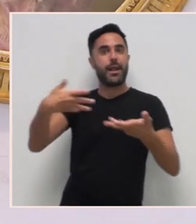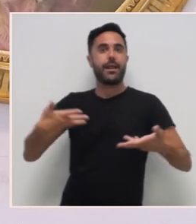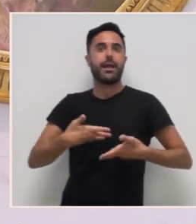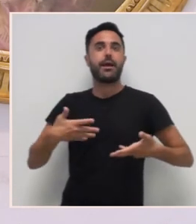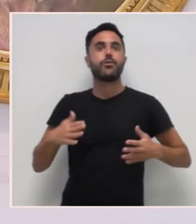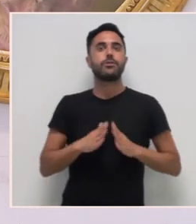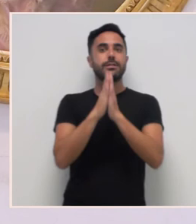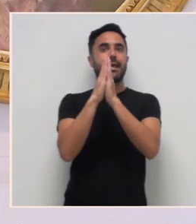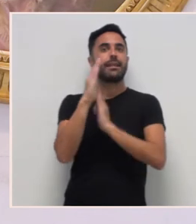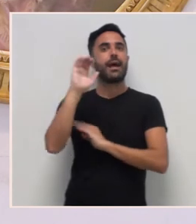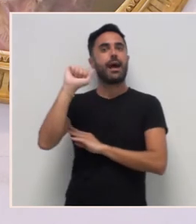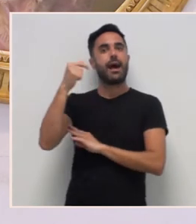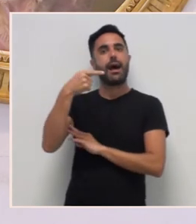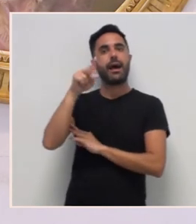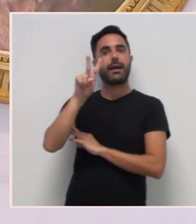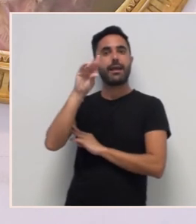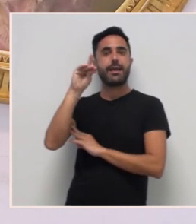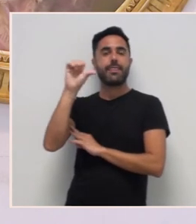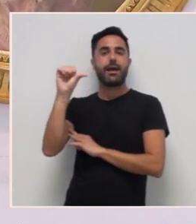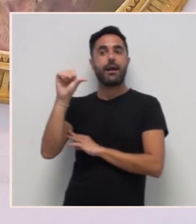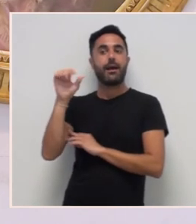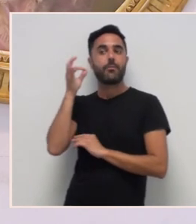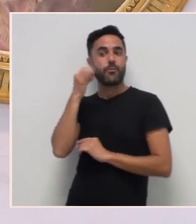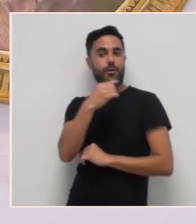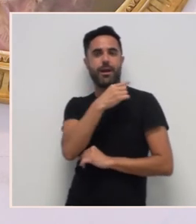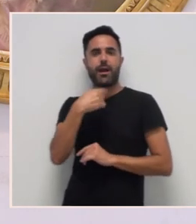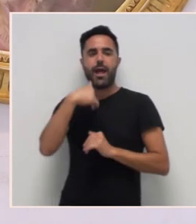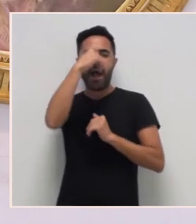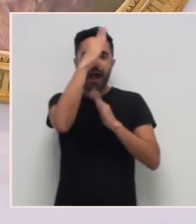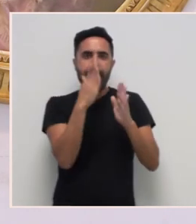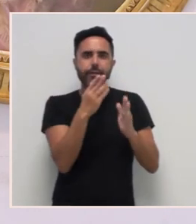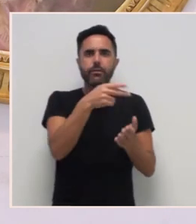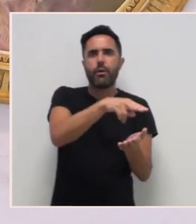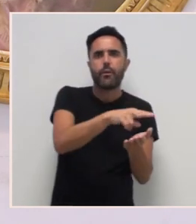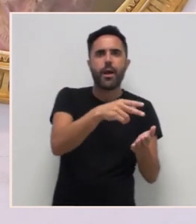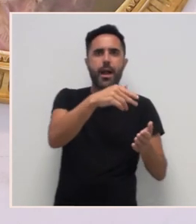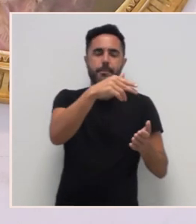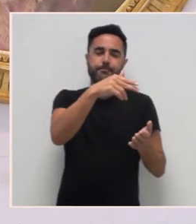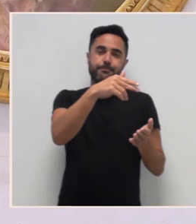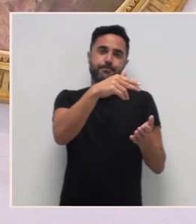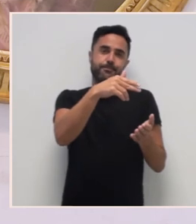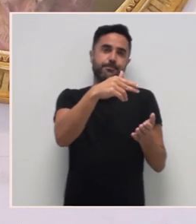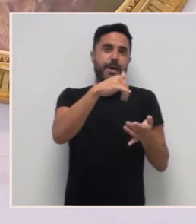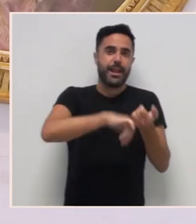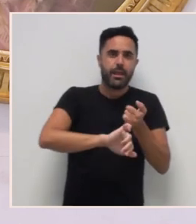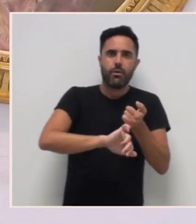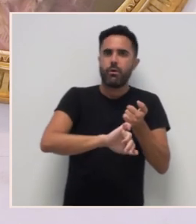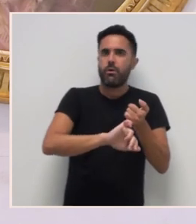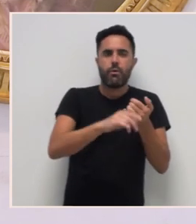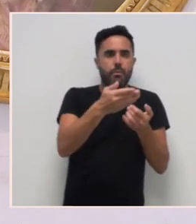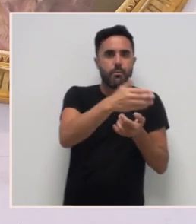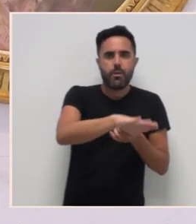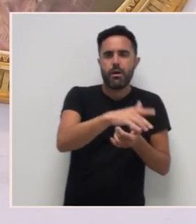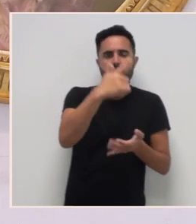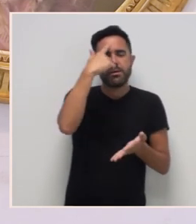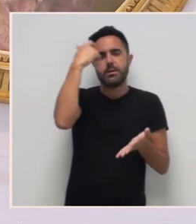atendou a Canovas do Castillo in situ e se din que quedou moi marcada desa experiencia e se recluí no seu